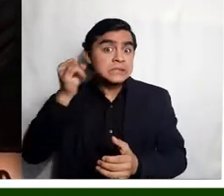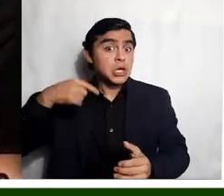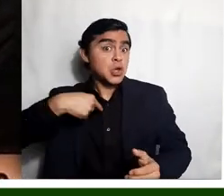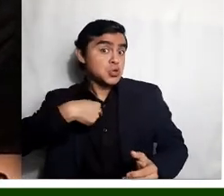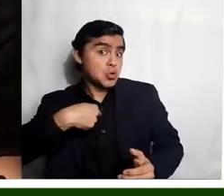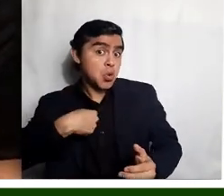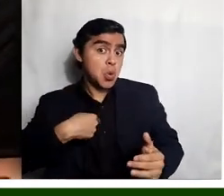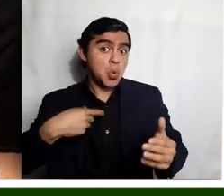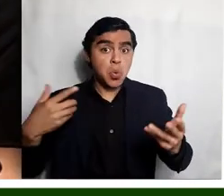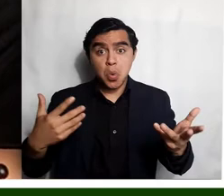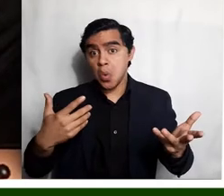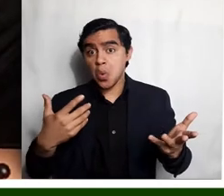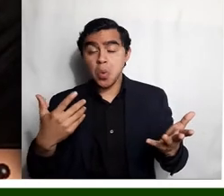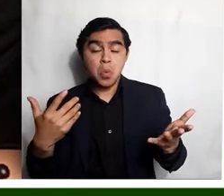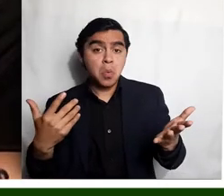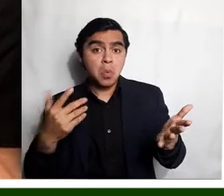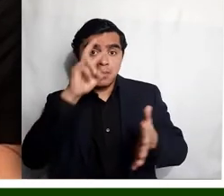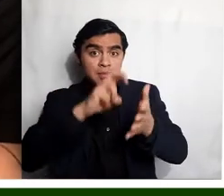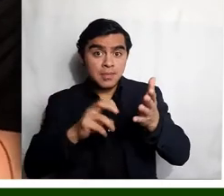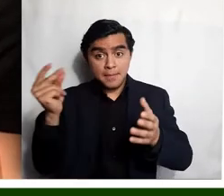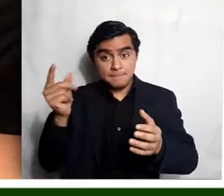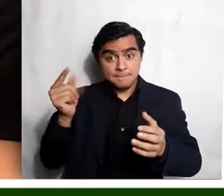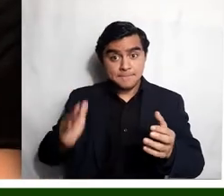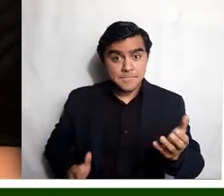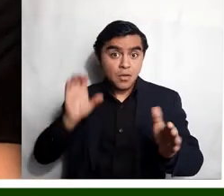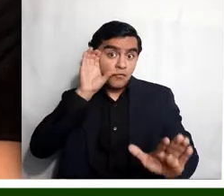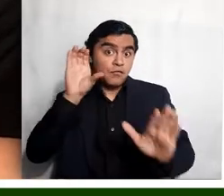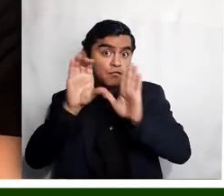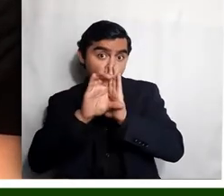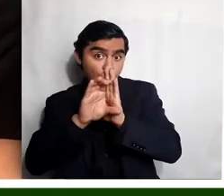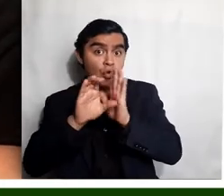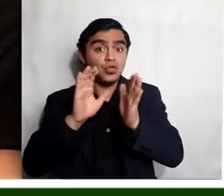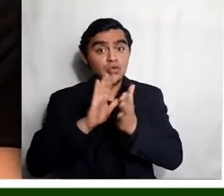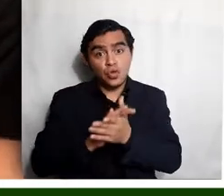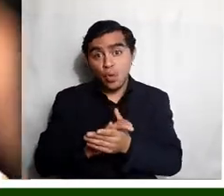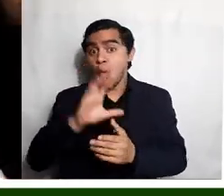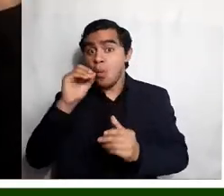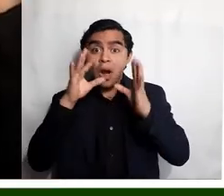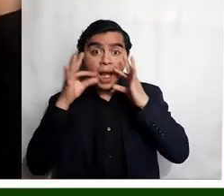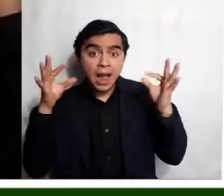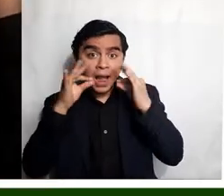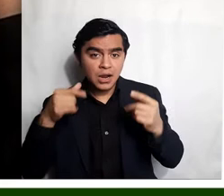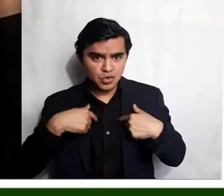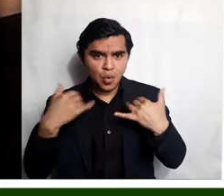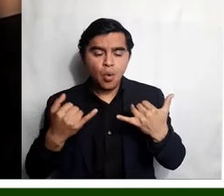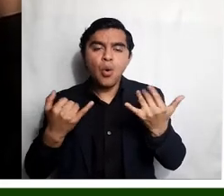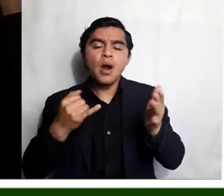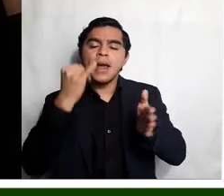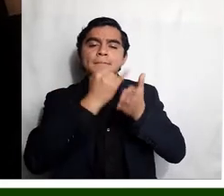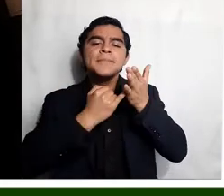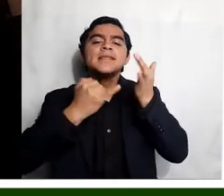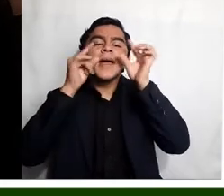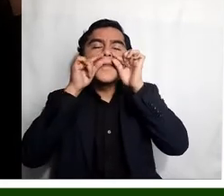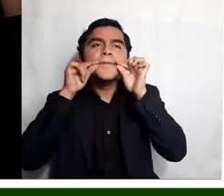leer un poema que trate sobre un perrito, pues tener imágenes de un perrito sobre un gato. Yo me voy a pintar unos ríos de